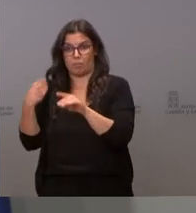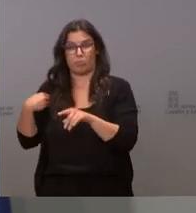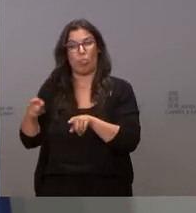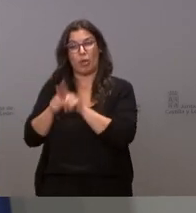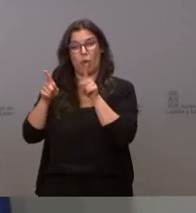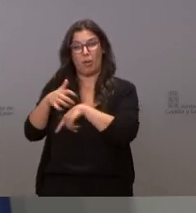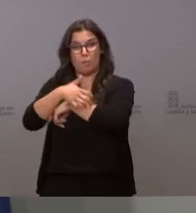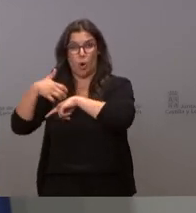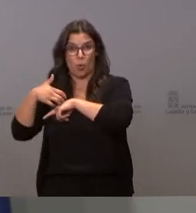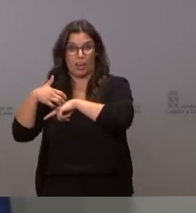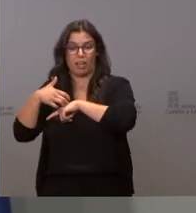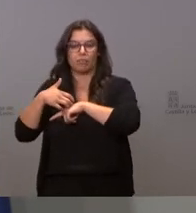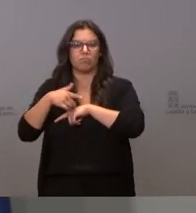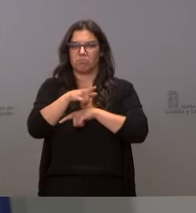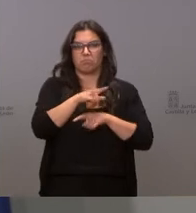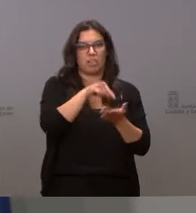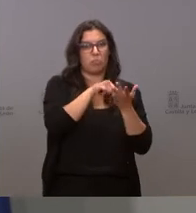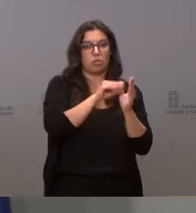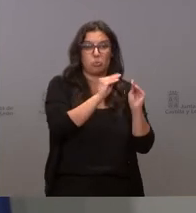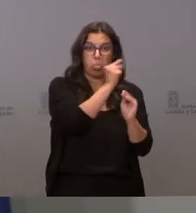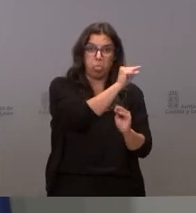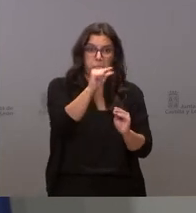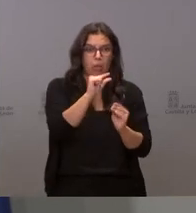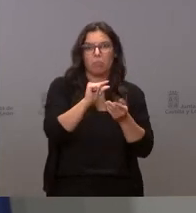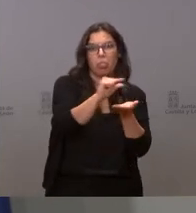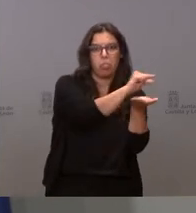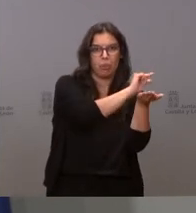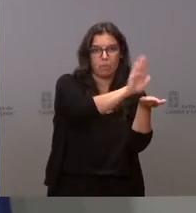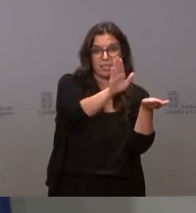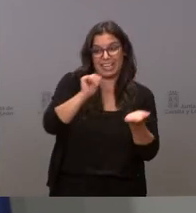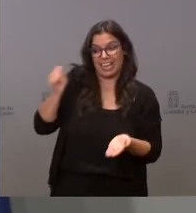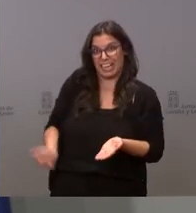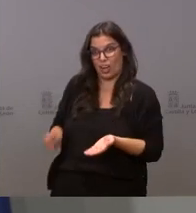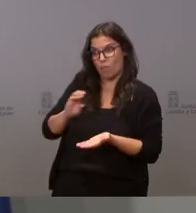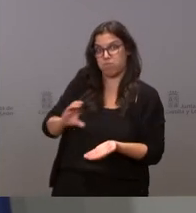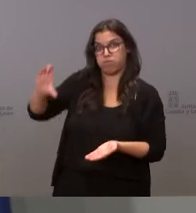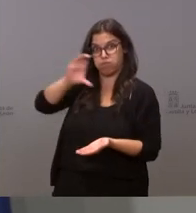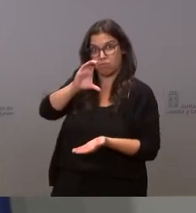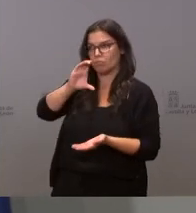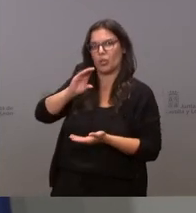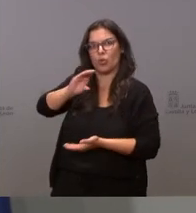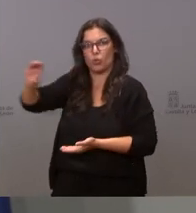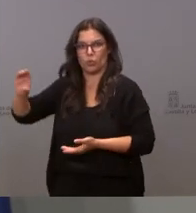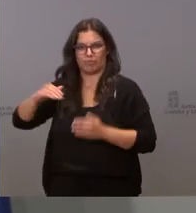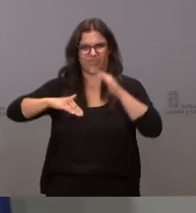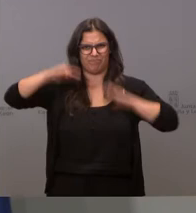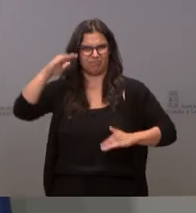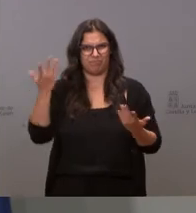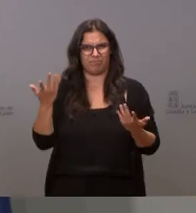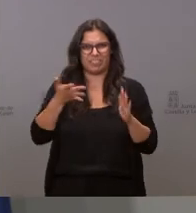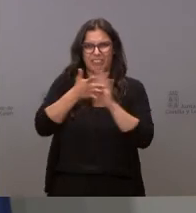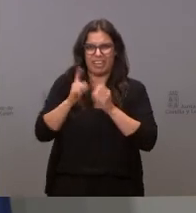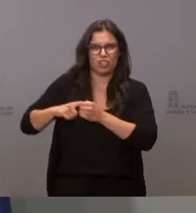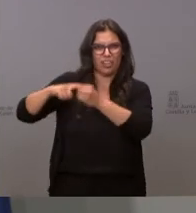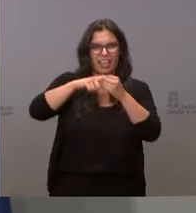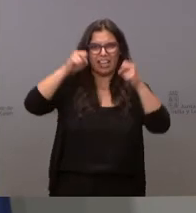Raimundo nos va a tener enfrente es el triunfo de la insolidaridad de la injusticia y